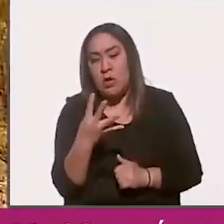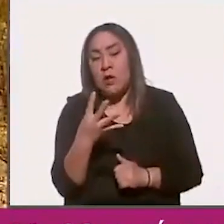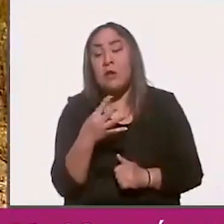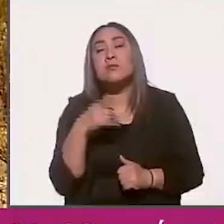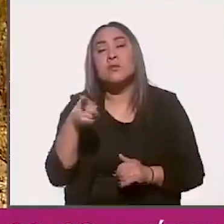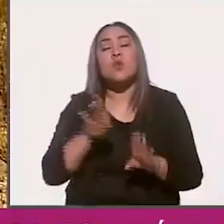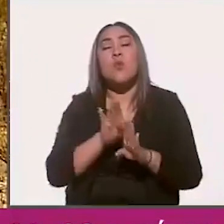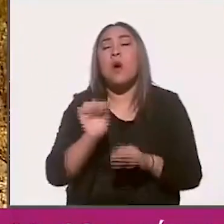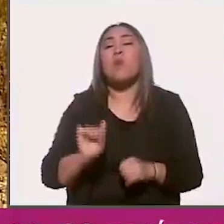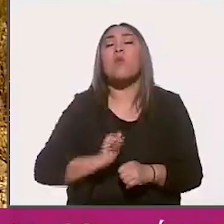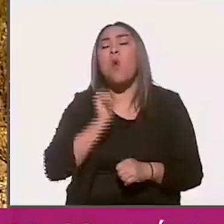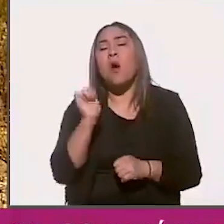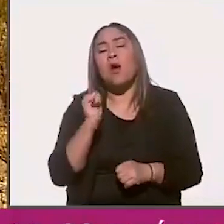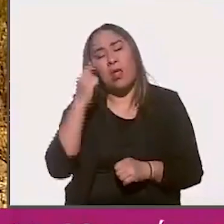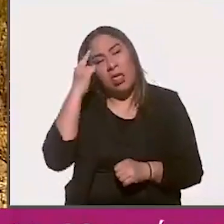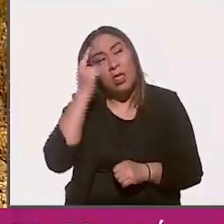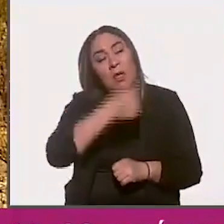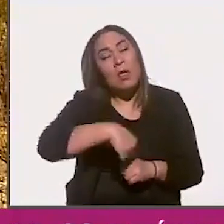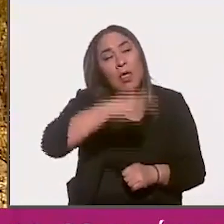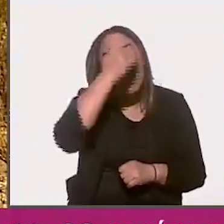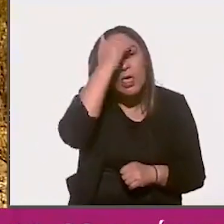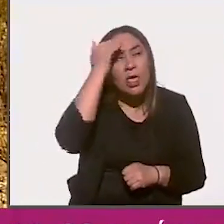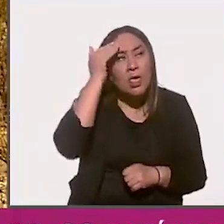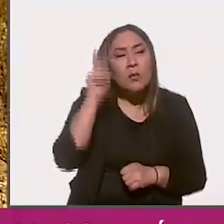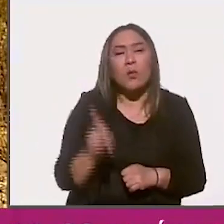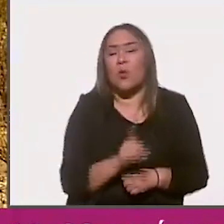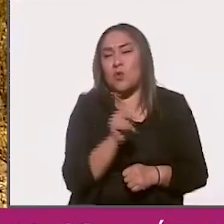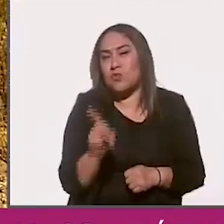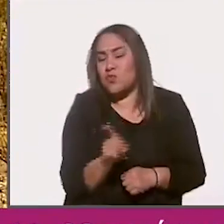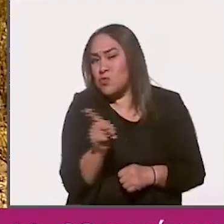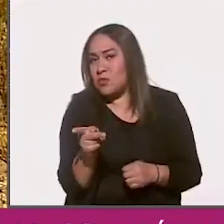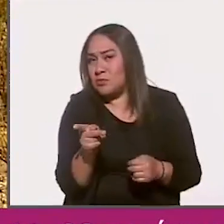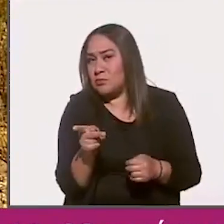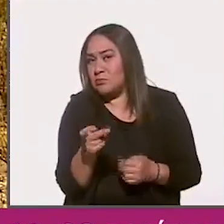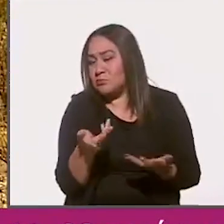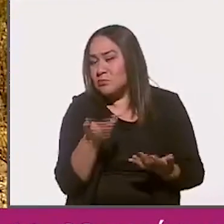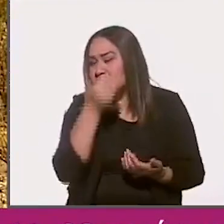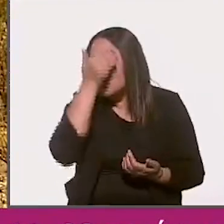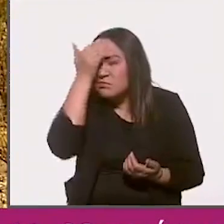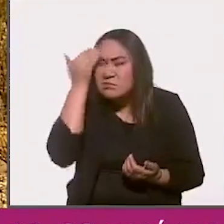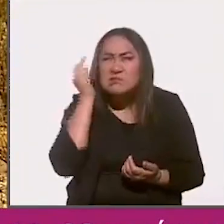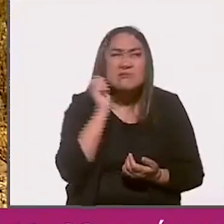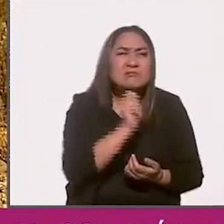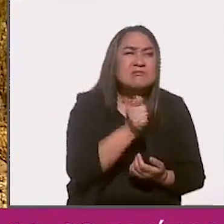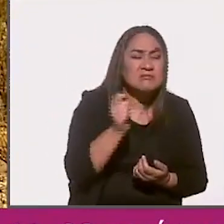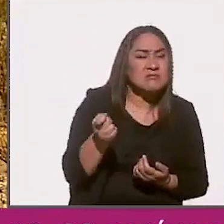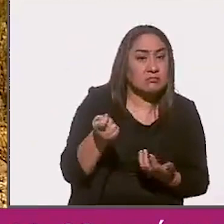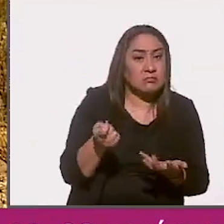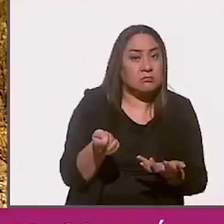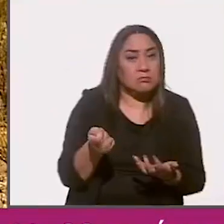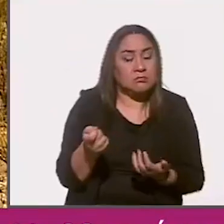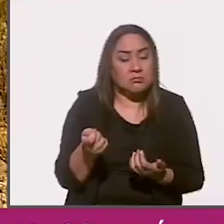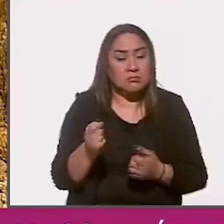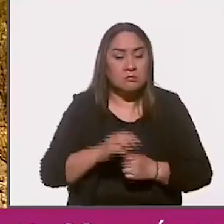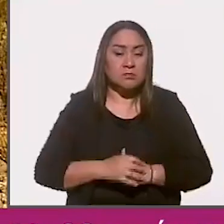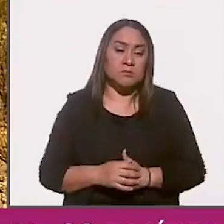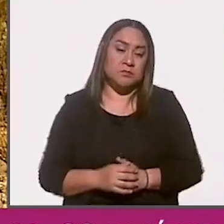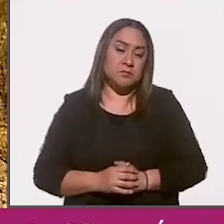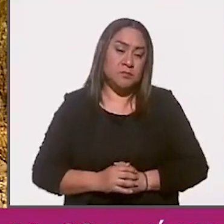abusó de la ignorancia del ejido, de los habitantes del ejido, pues de los ejidatarios.